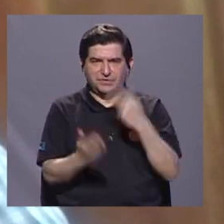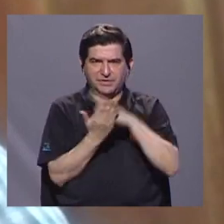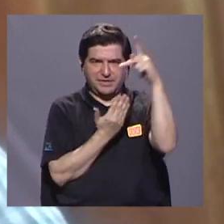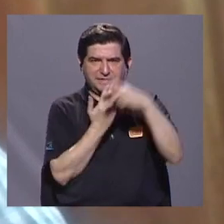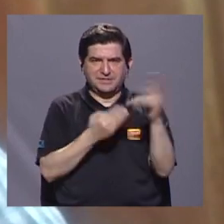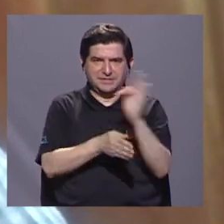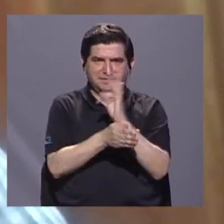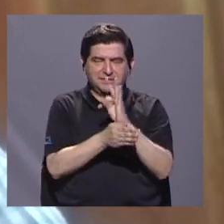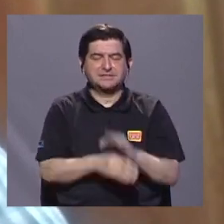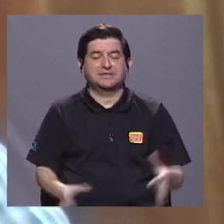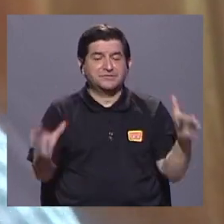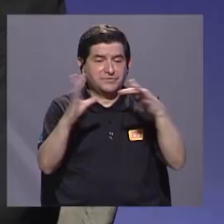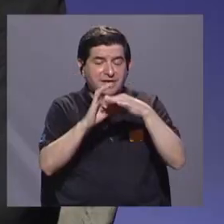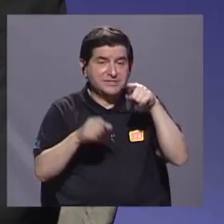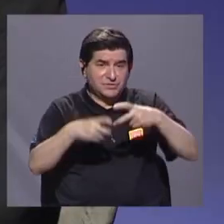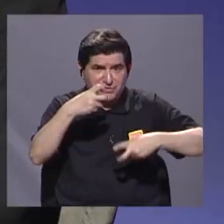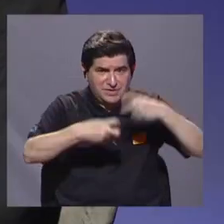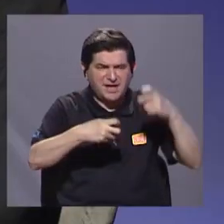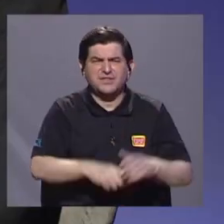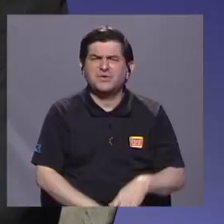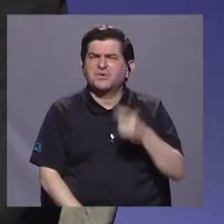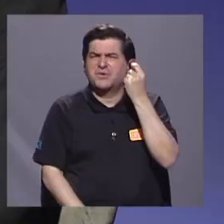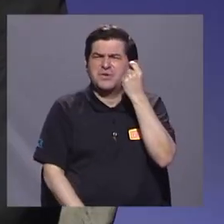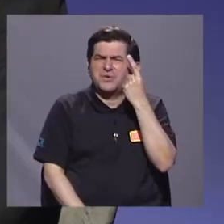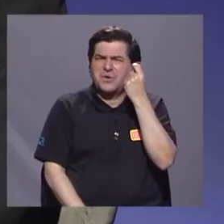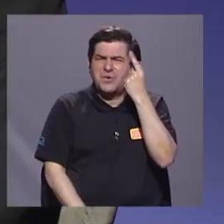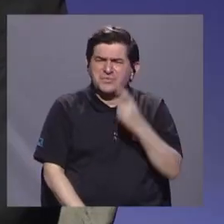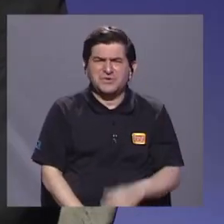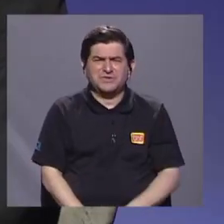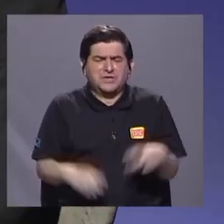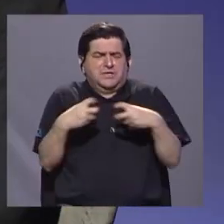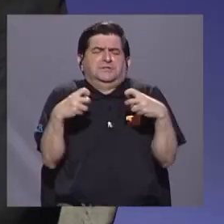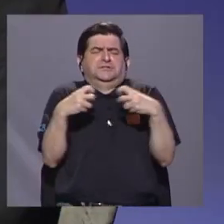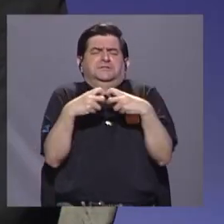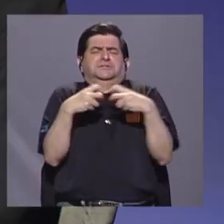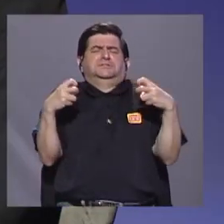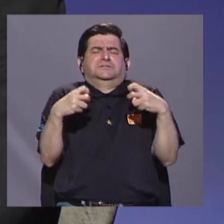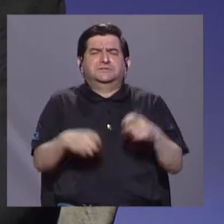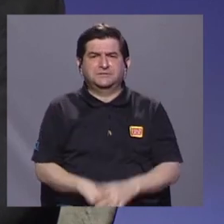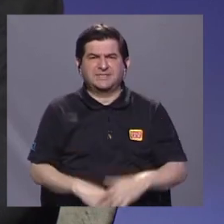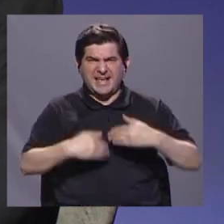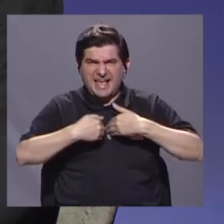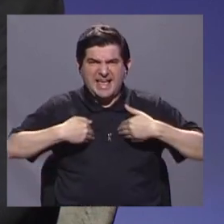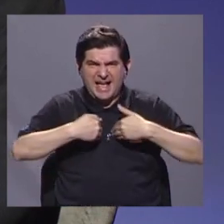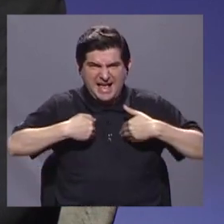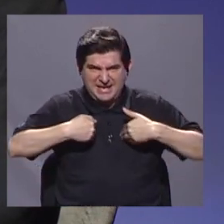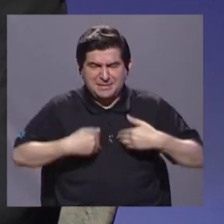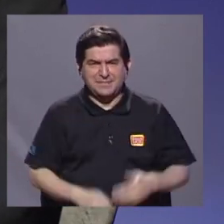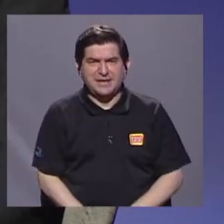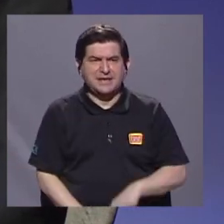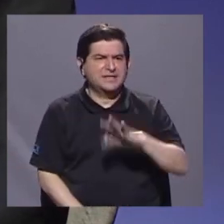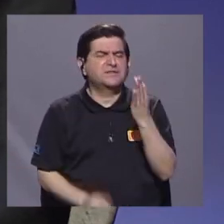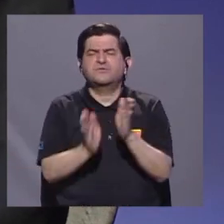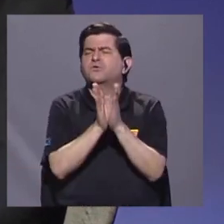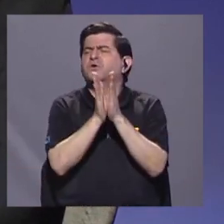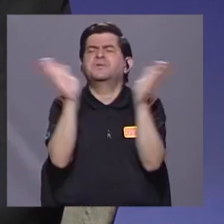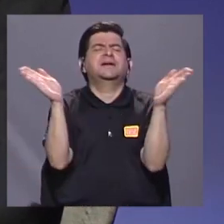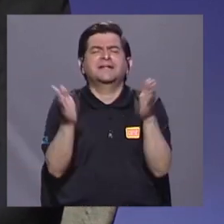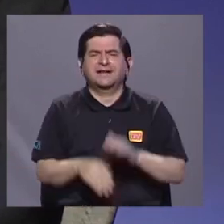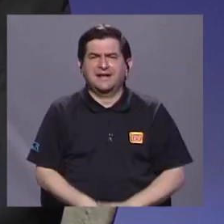respecto a esta problemática. ¿Qué entendemos, Ronald, por electrocución de animales en términos generales?